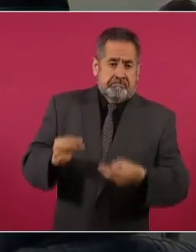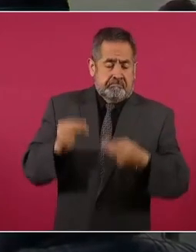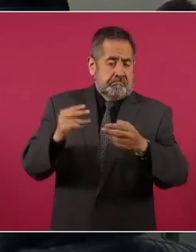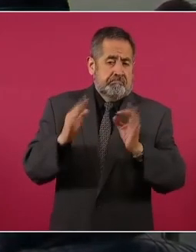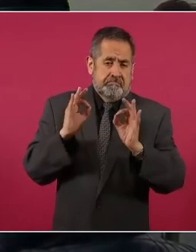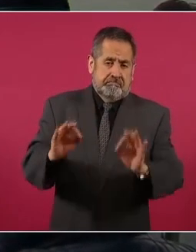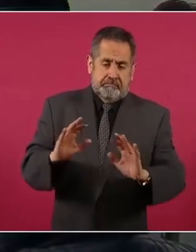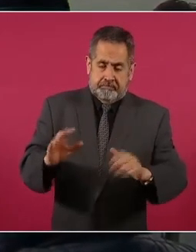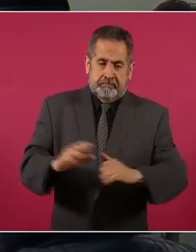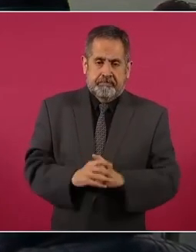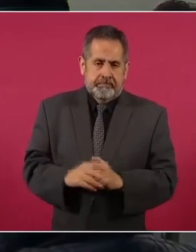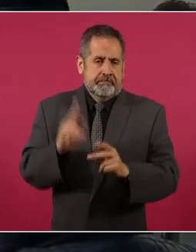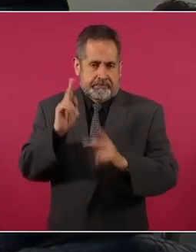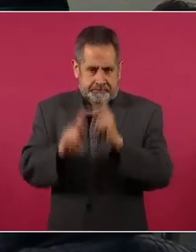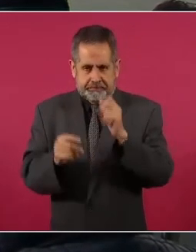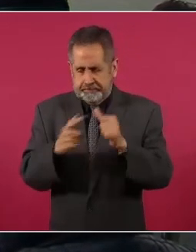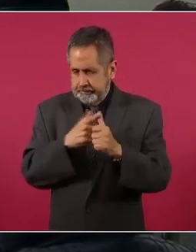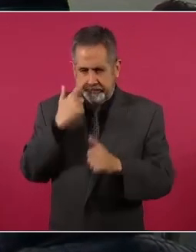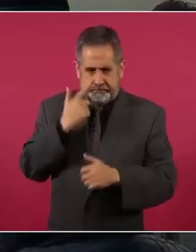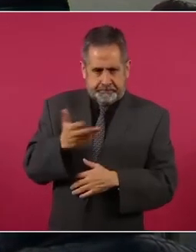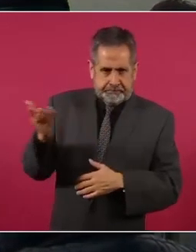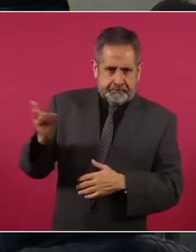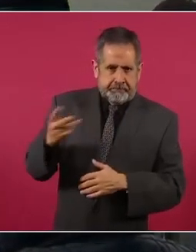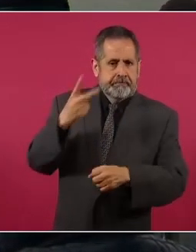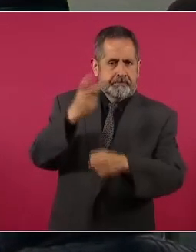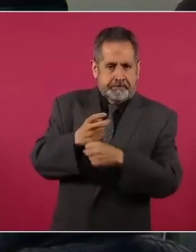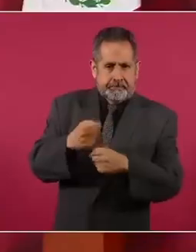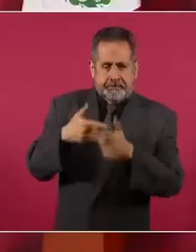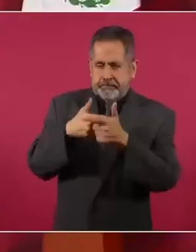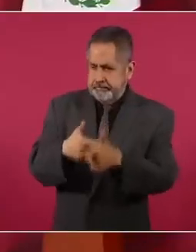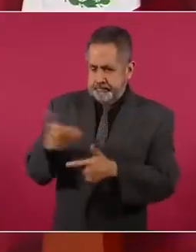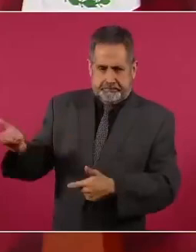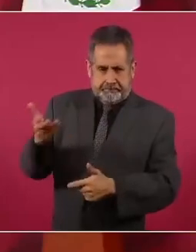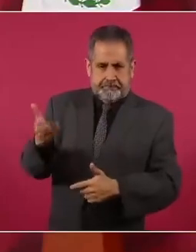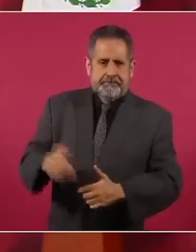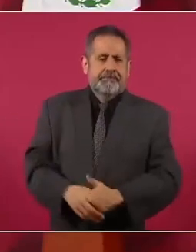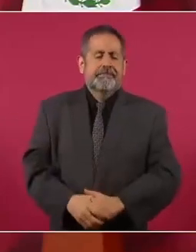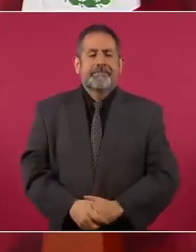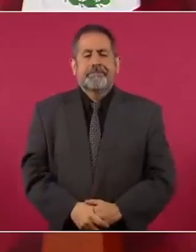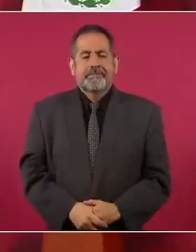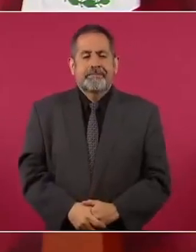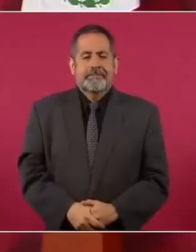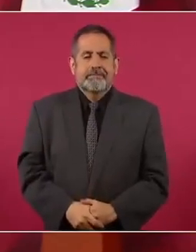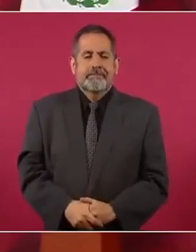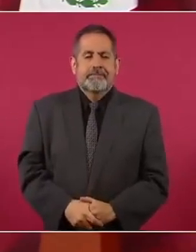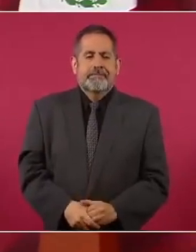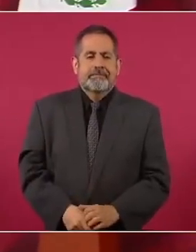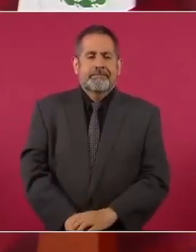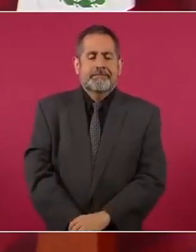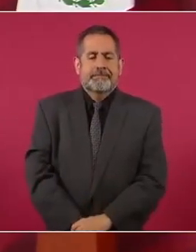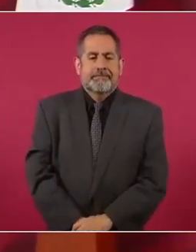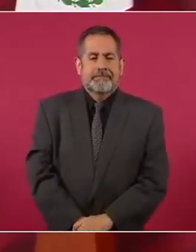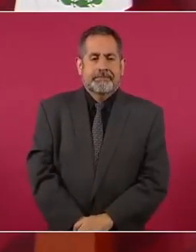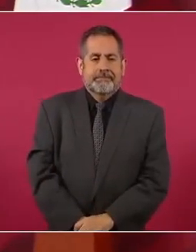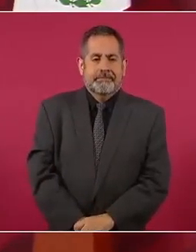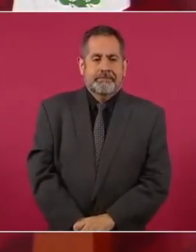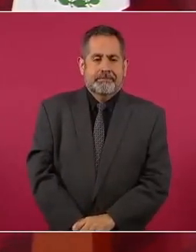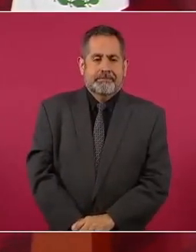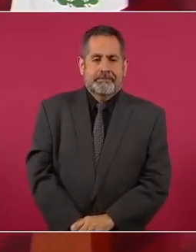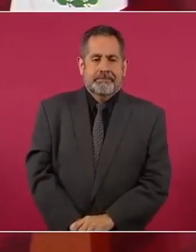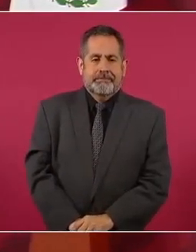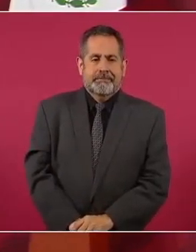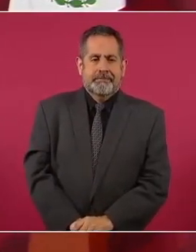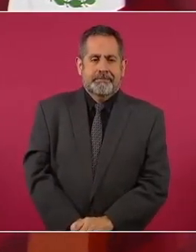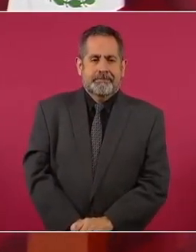Pero bueno, esa es la primera parte. Segunda. A ver, sigue. No hay un análisis